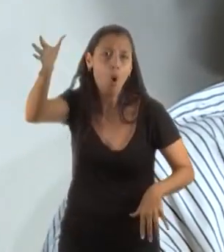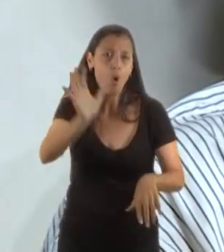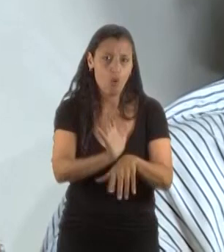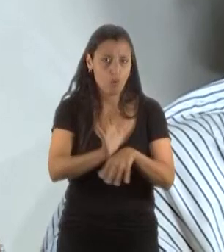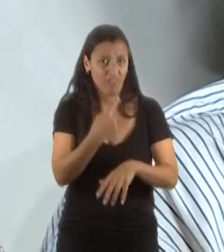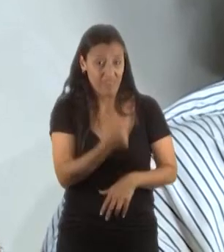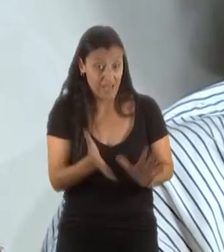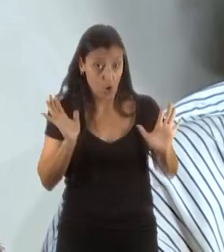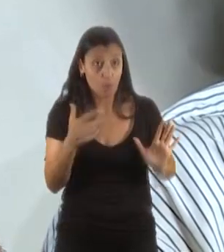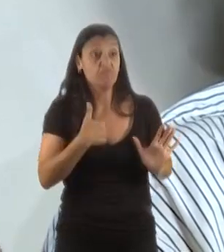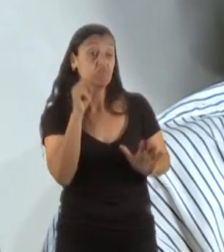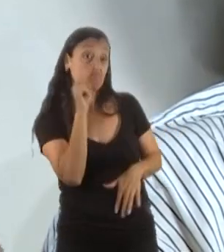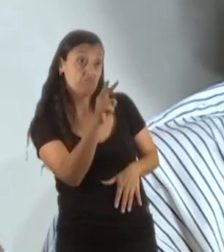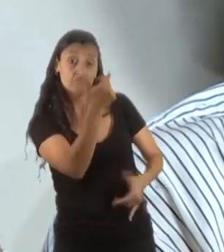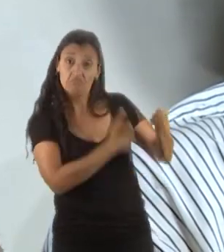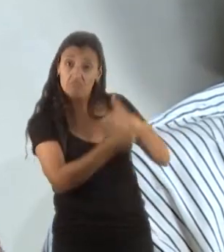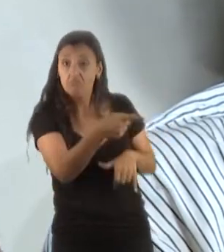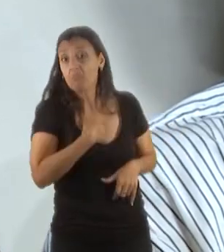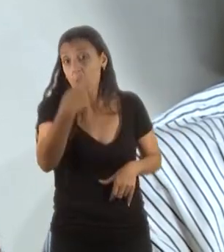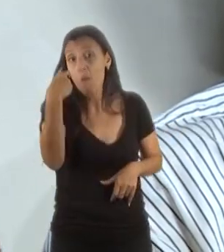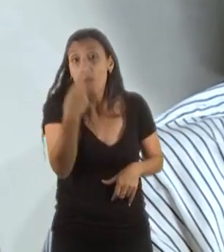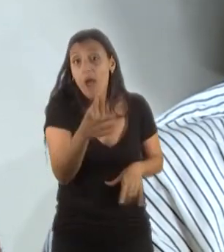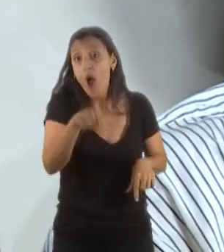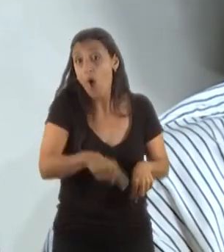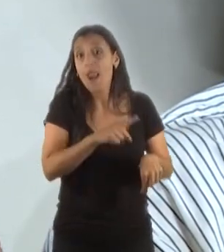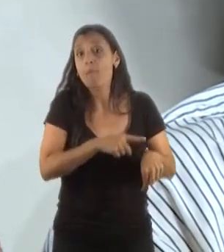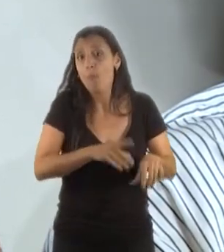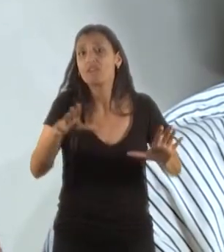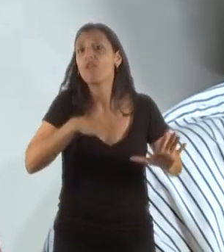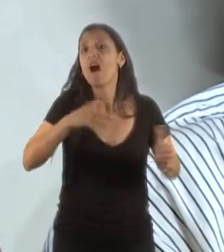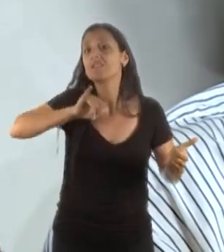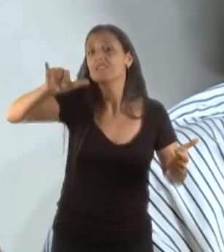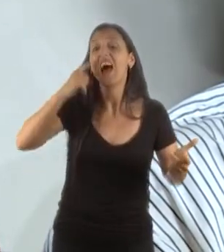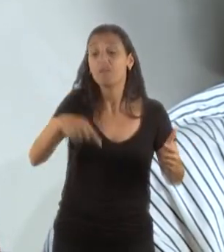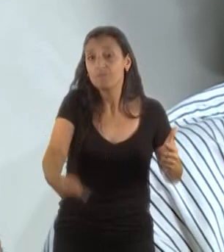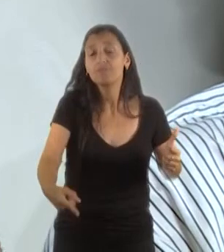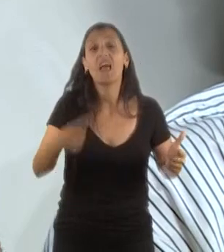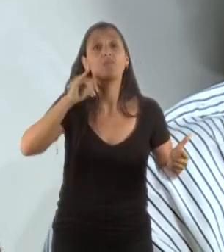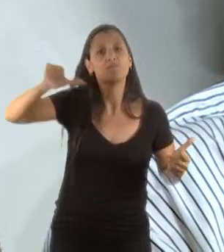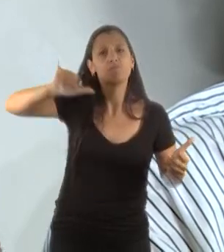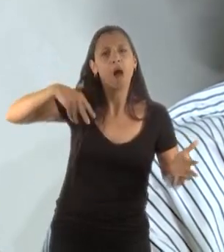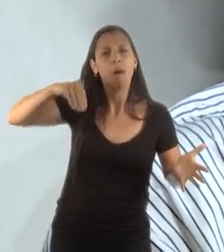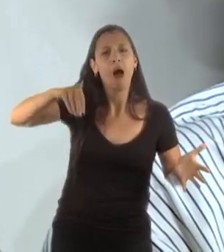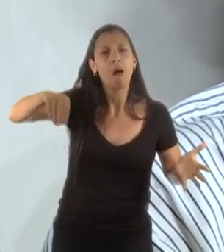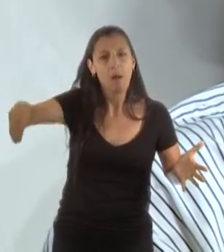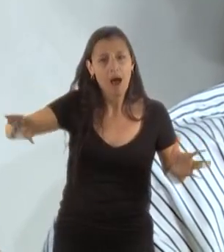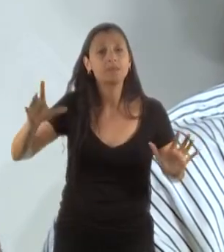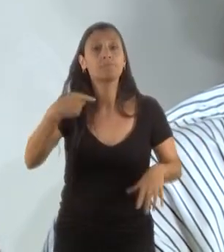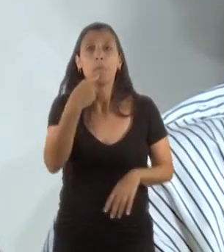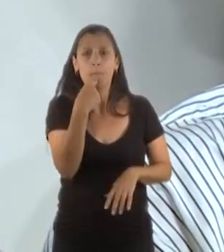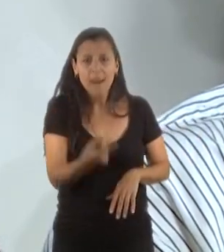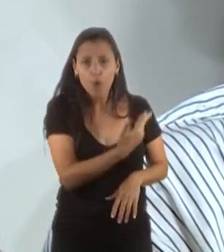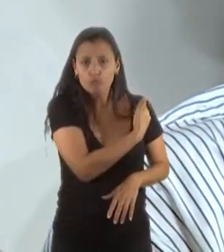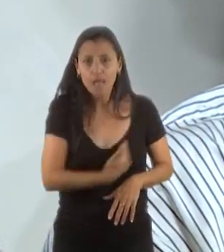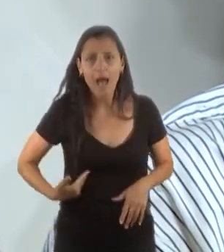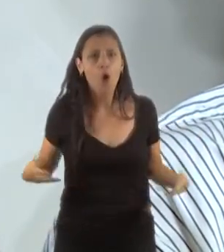entiendo, por lo que usted indicaba recién, que esto está en pleno procesamiento de datos en las próximas horas. La pregunta es, ¿el gobierno qué va a hacer con